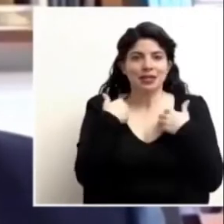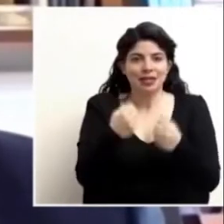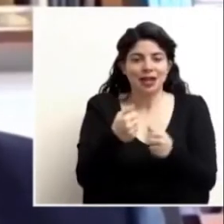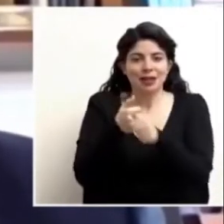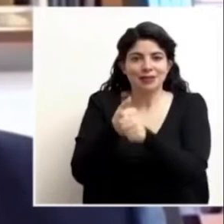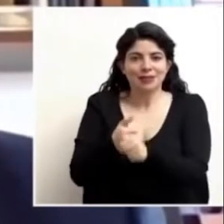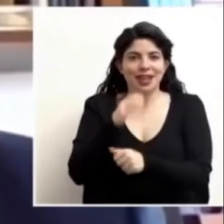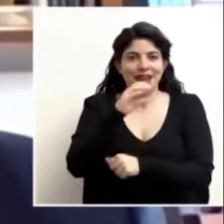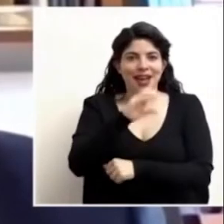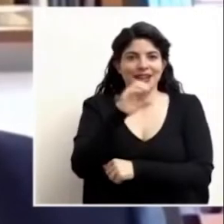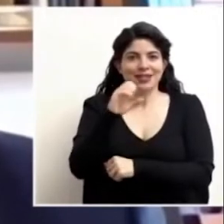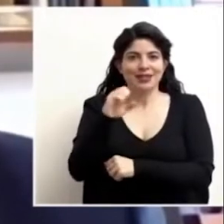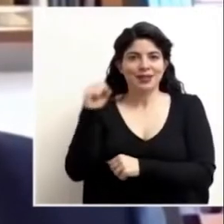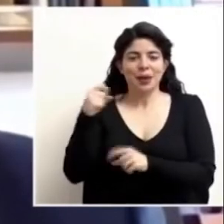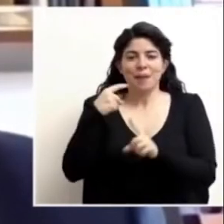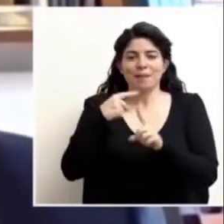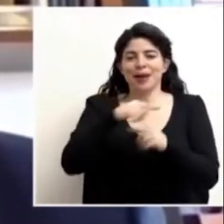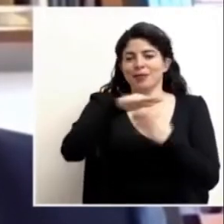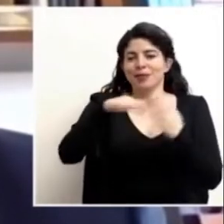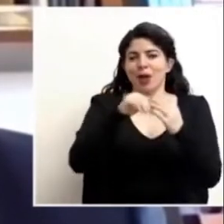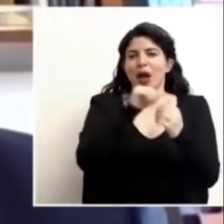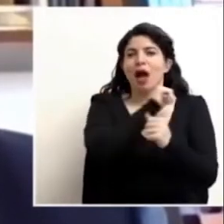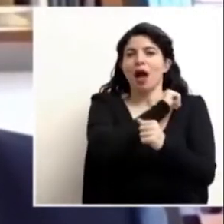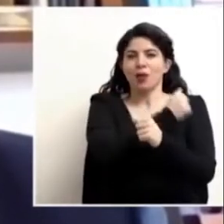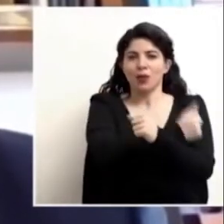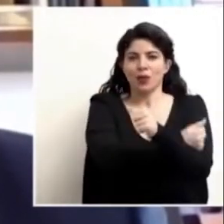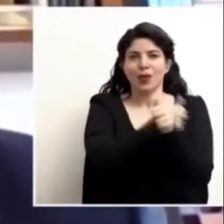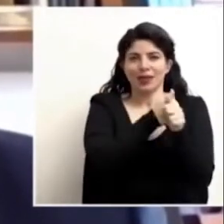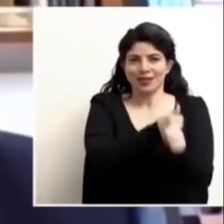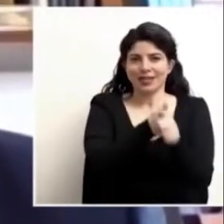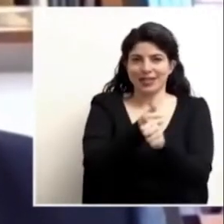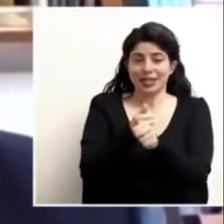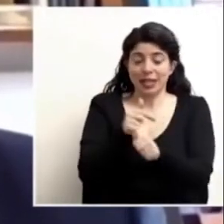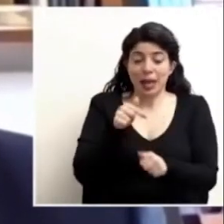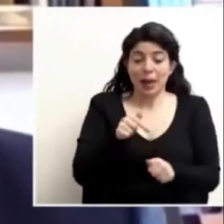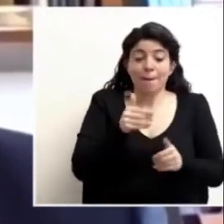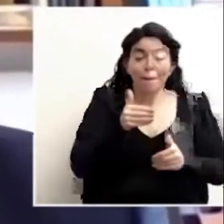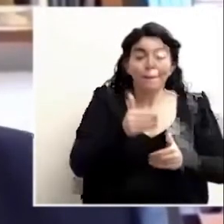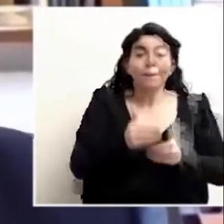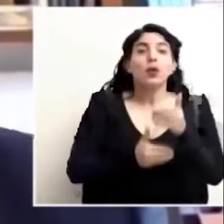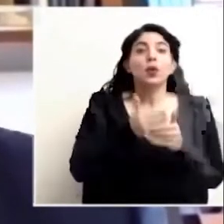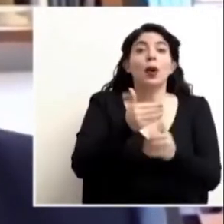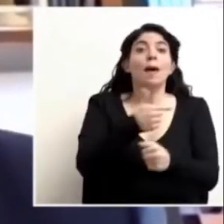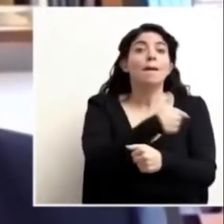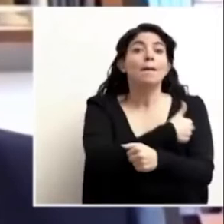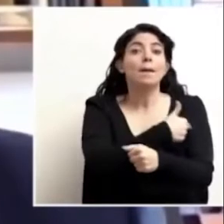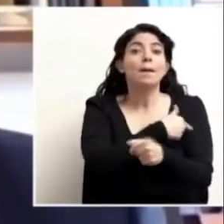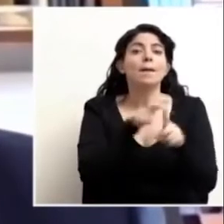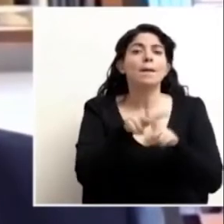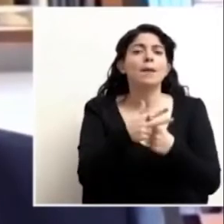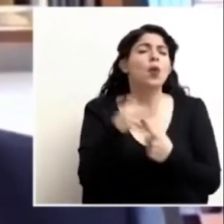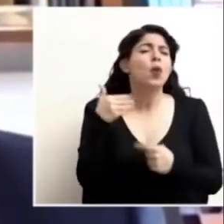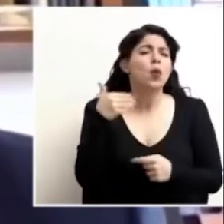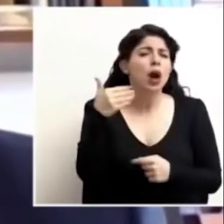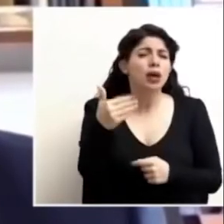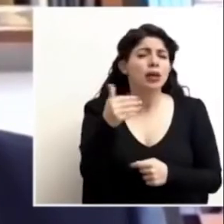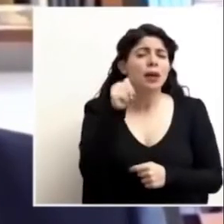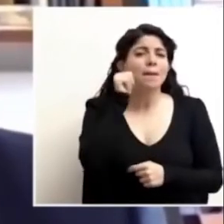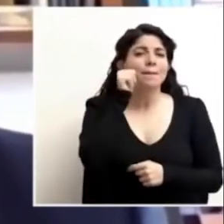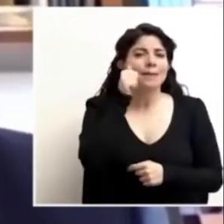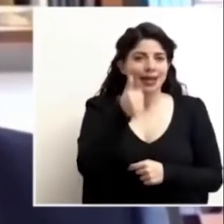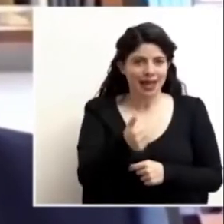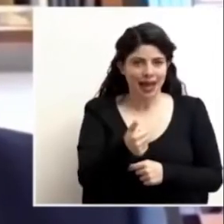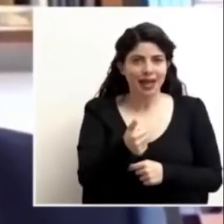el Seguro Social y todas nuestras autoridades. Este proceso de vacunación iniciará el día de mañana,